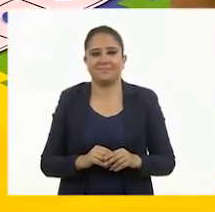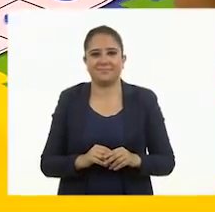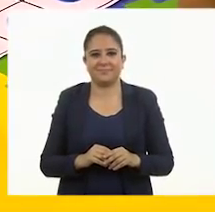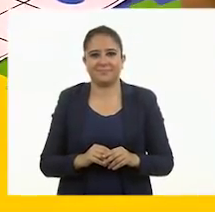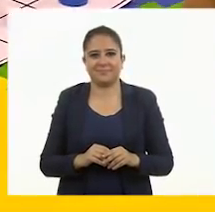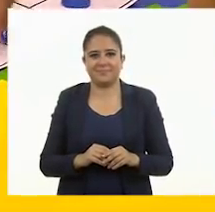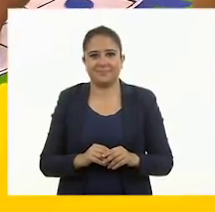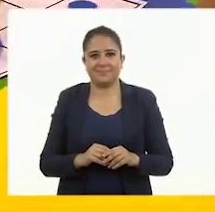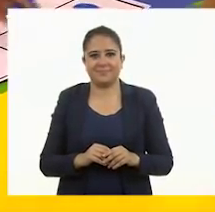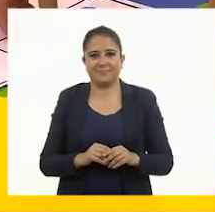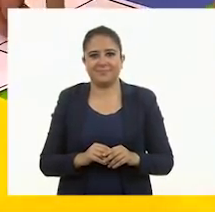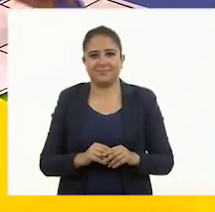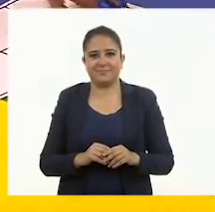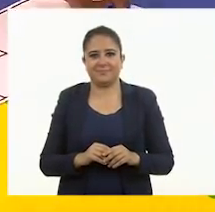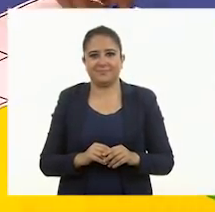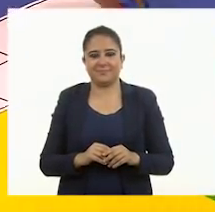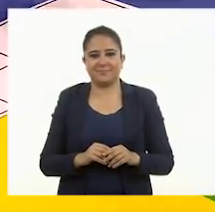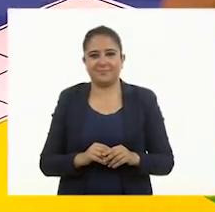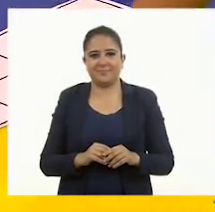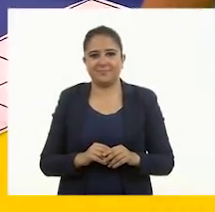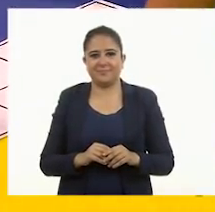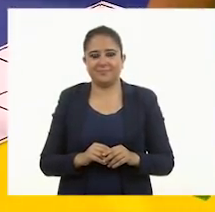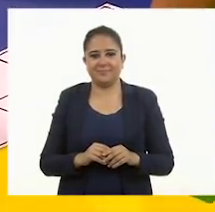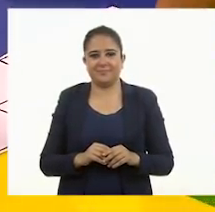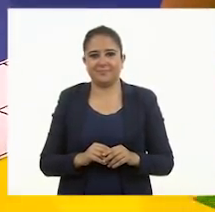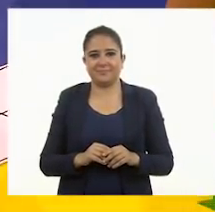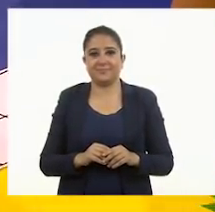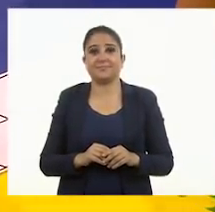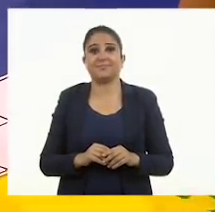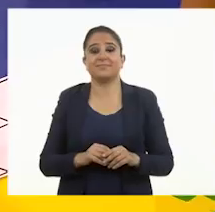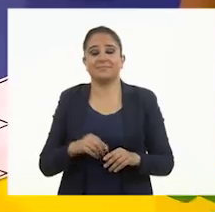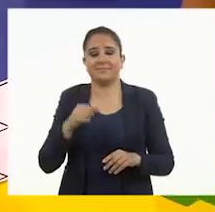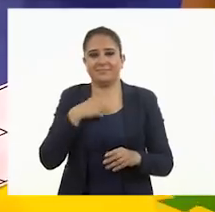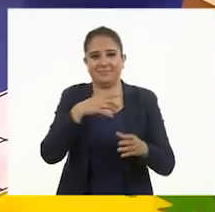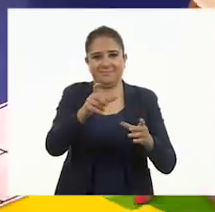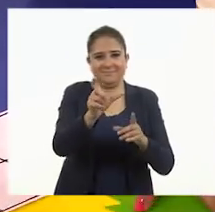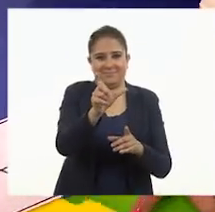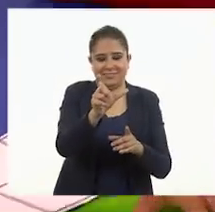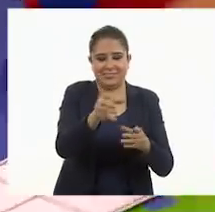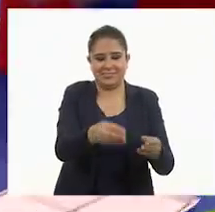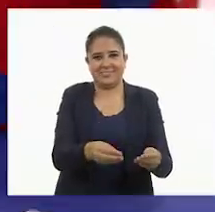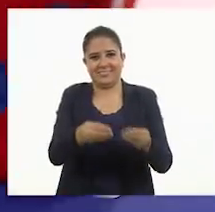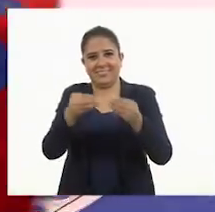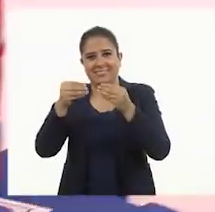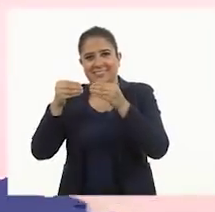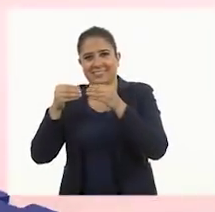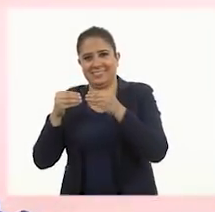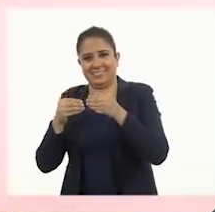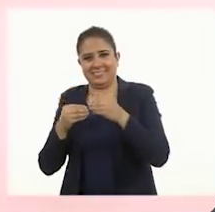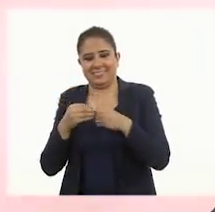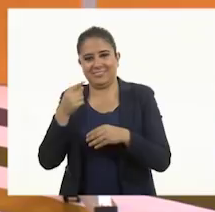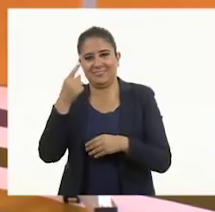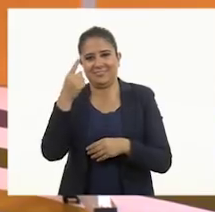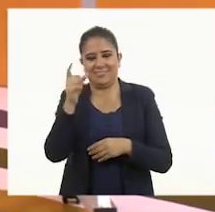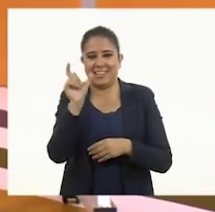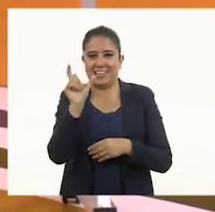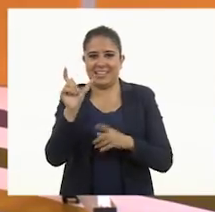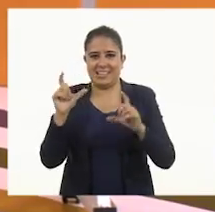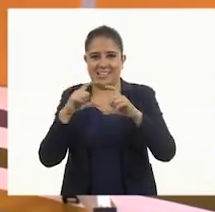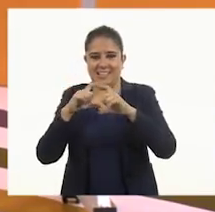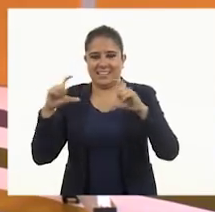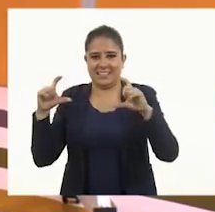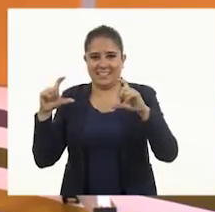Vamos a regresarlas y tomo mi